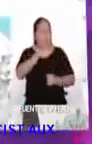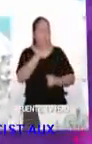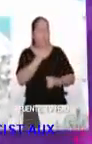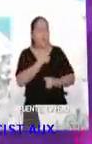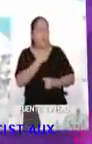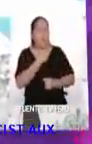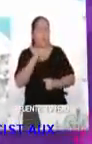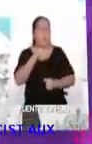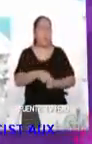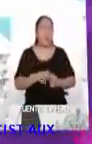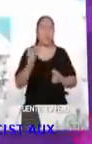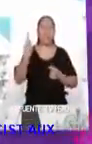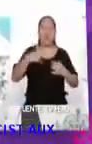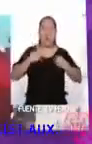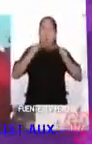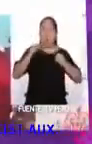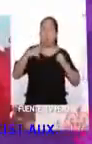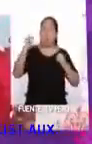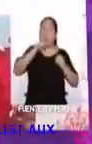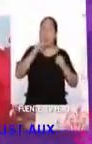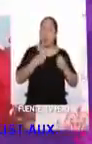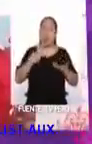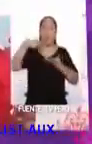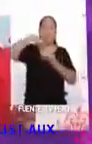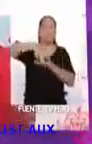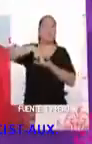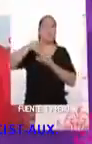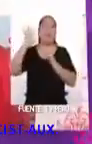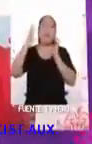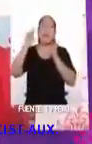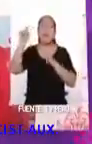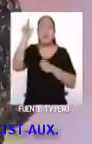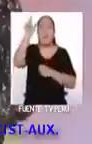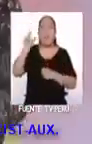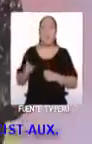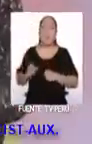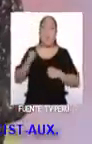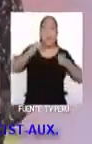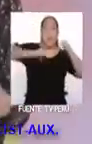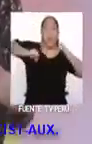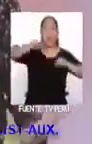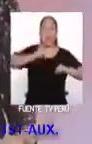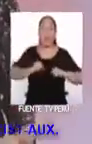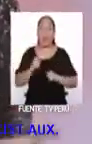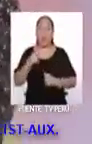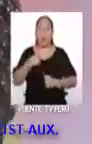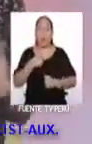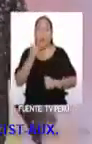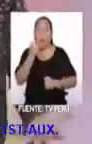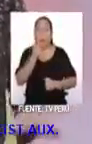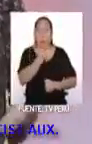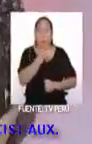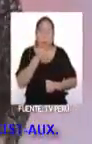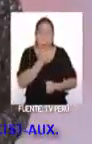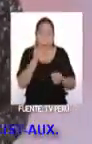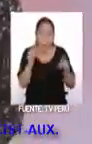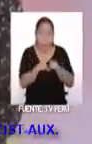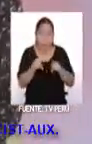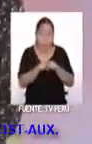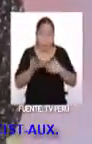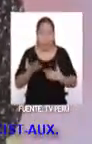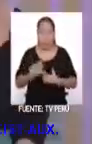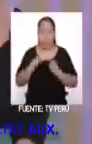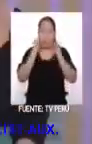no solamente tienen que vestirse, sino también interpretar al personaje y actuar. A mí me parece increíble. Incluso algunos cantan también. Entonces, es